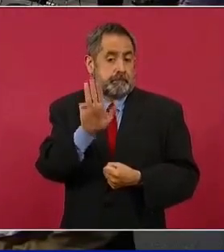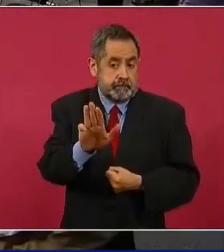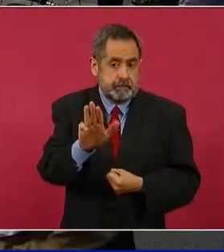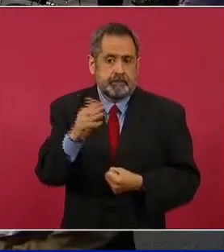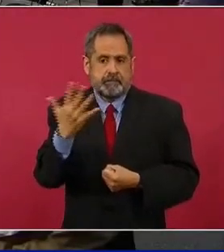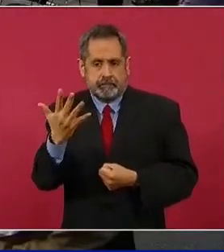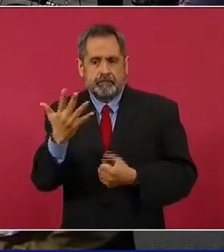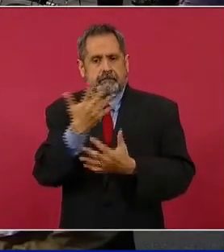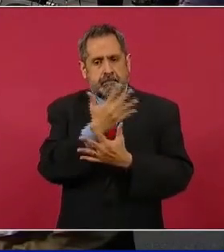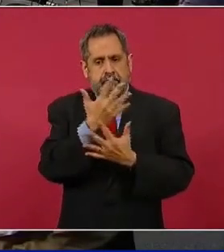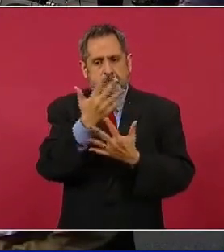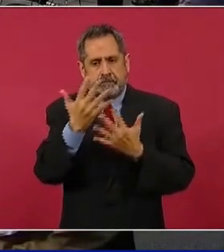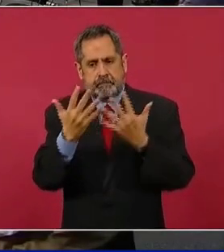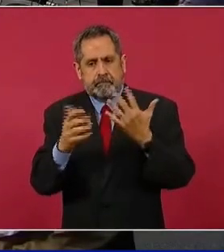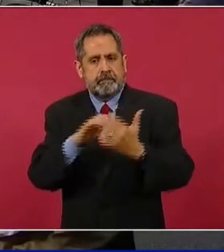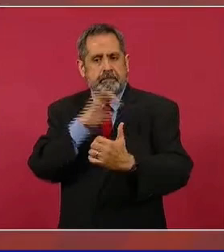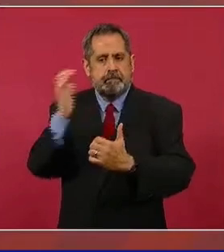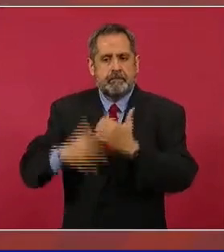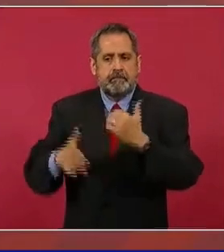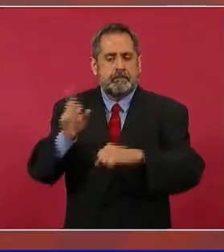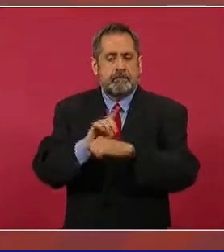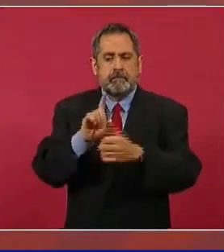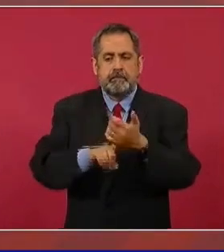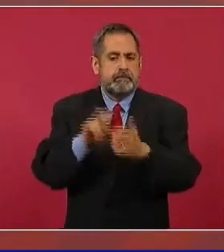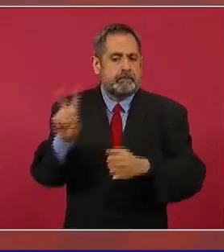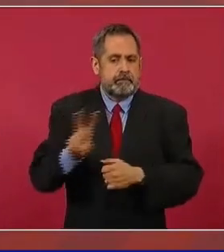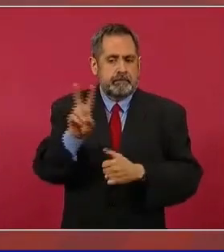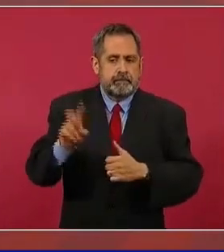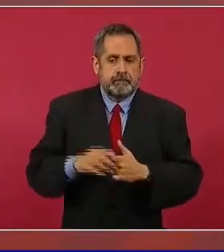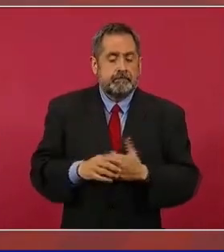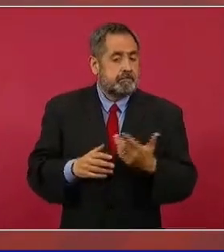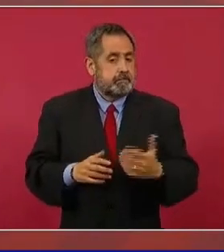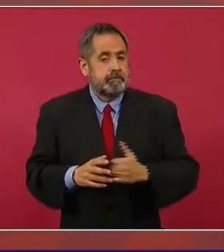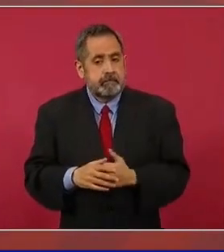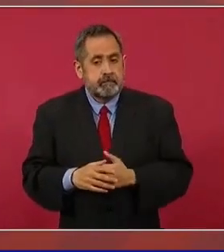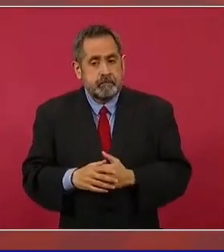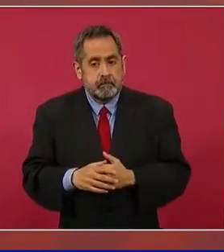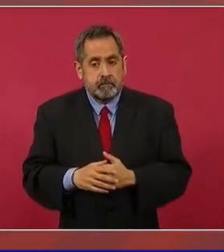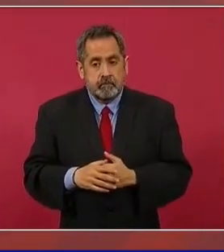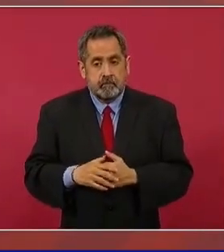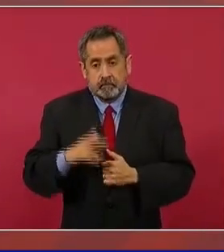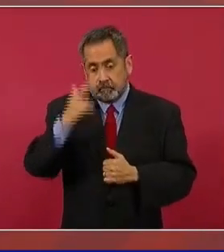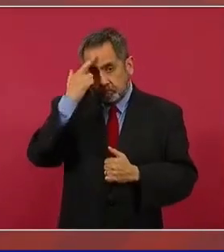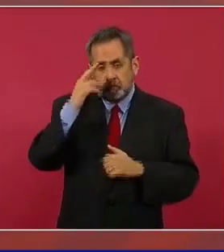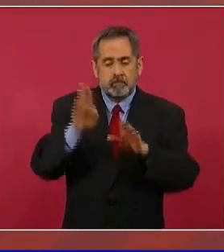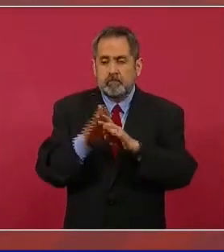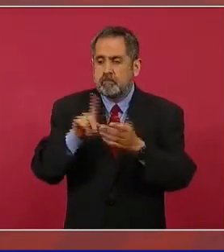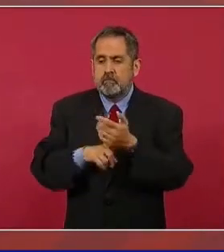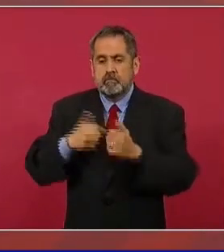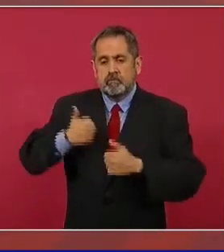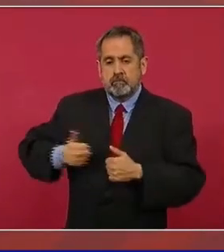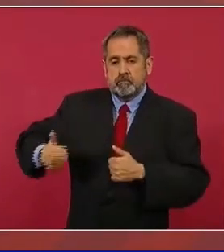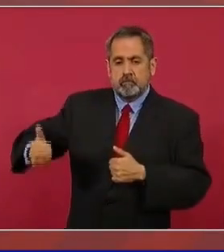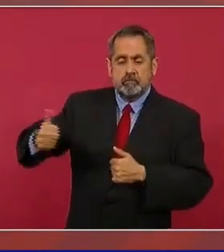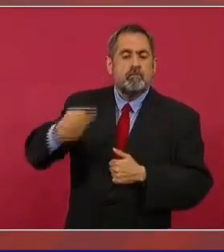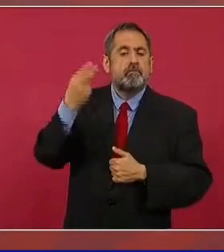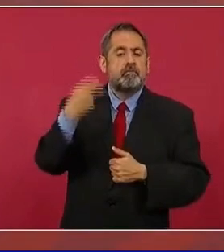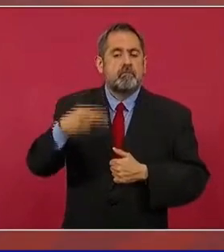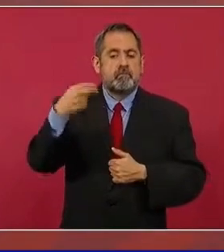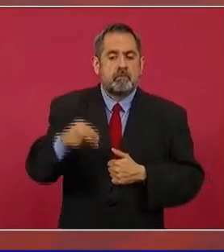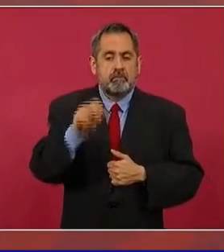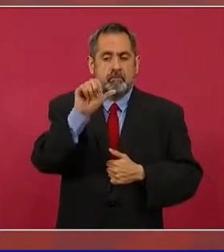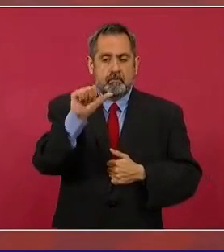y vamos a concluir el viernes. Las participaciones, como ya se comentó, se harán por orden alfabético